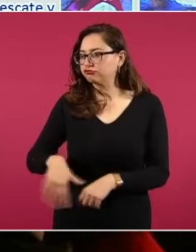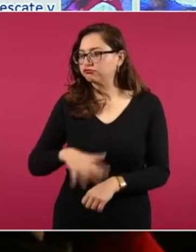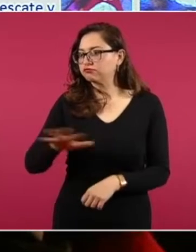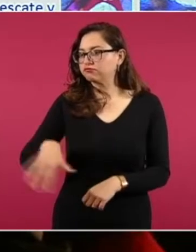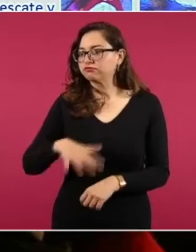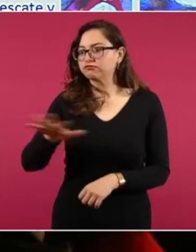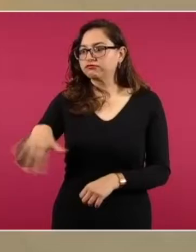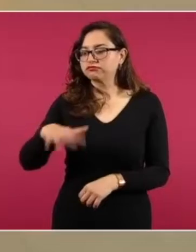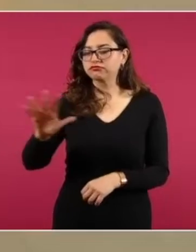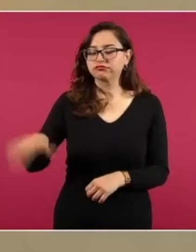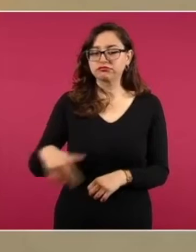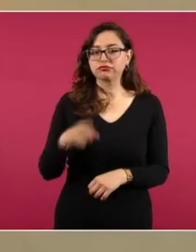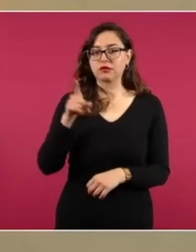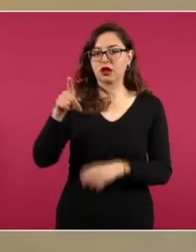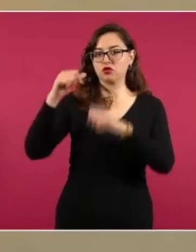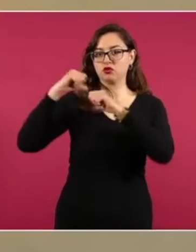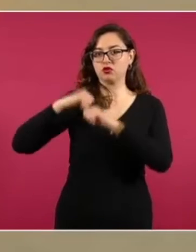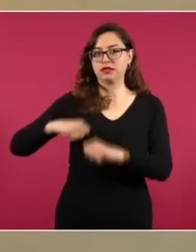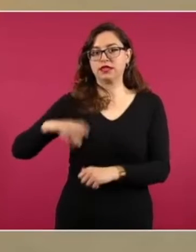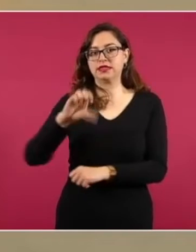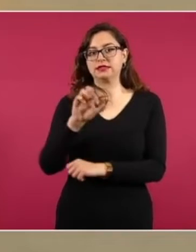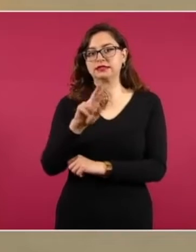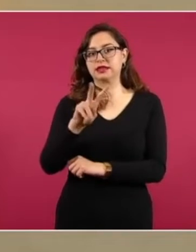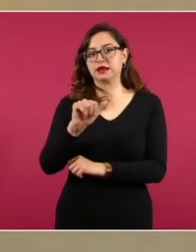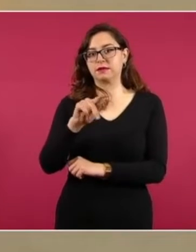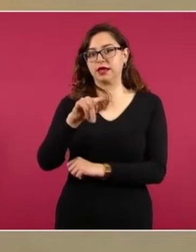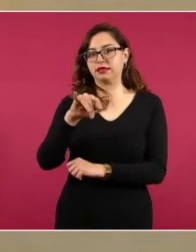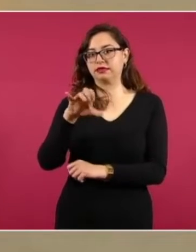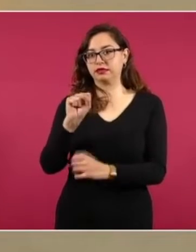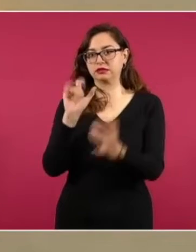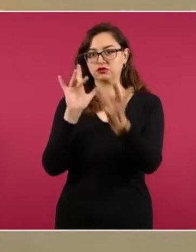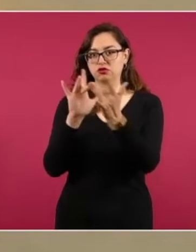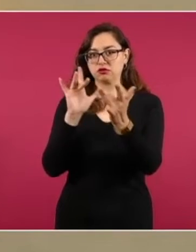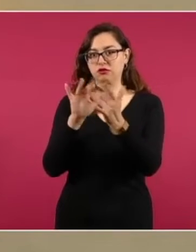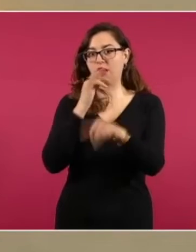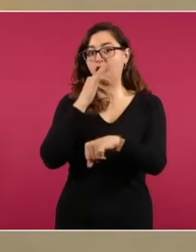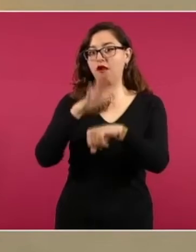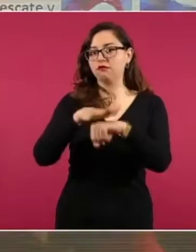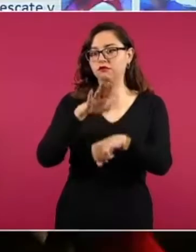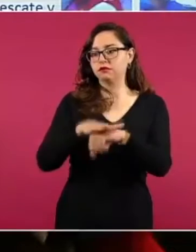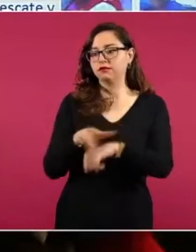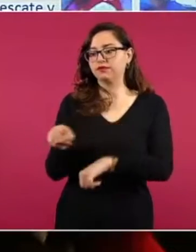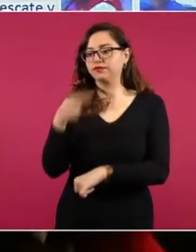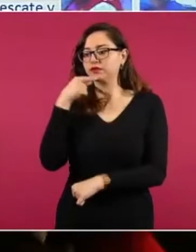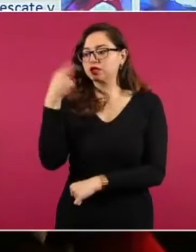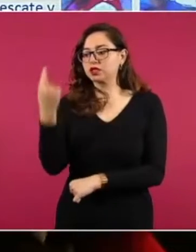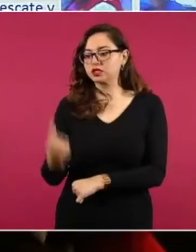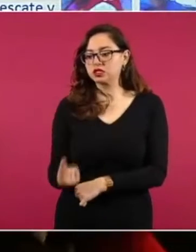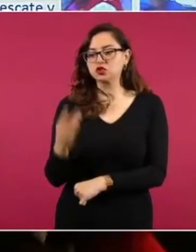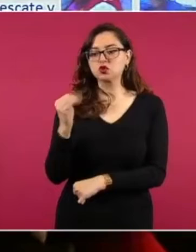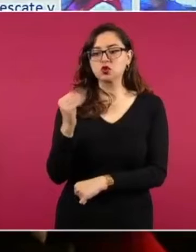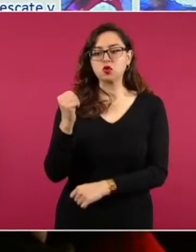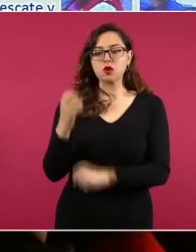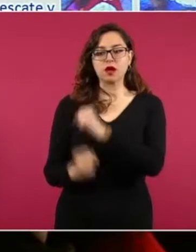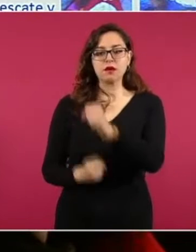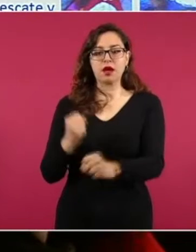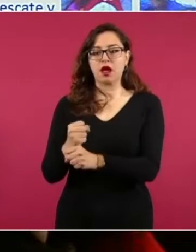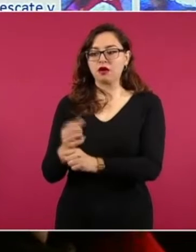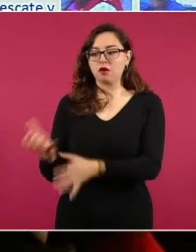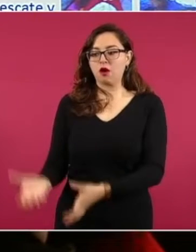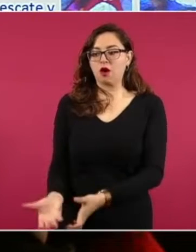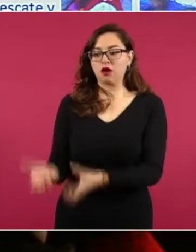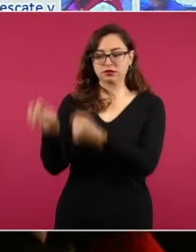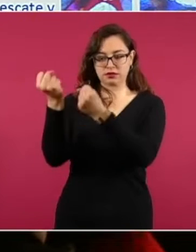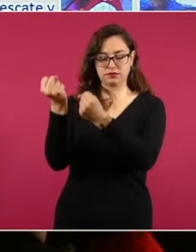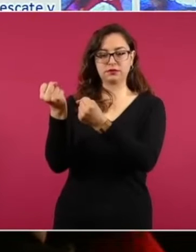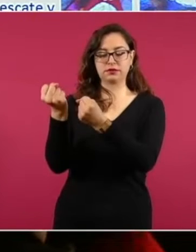Cervantes y se logró el rescate con bien de un menor de nueve años, quien había sido secuestrado el día